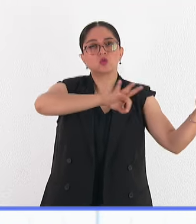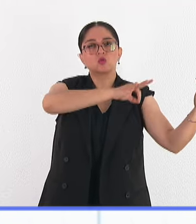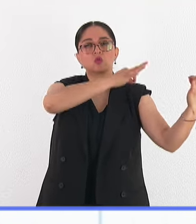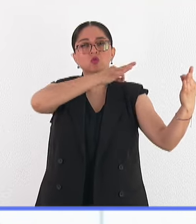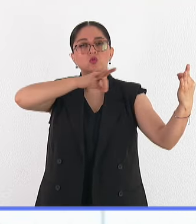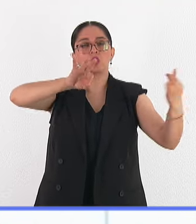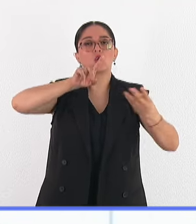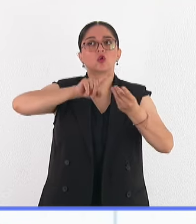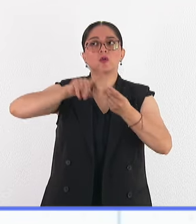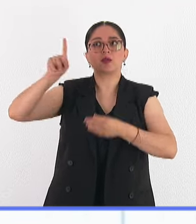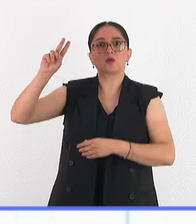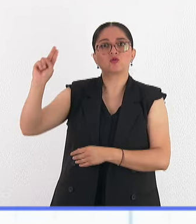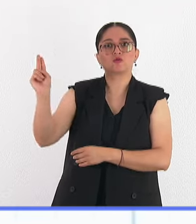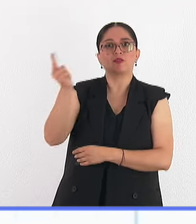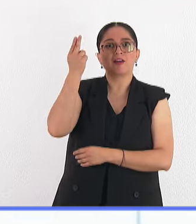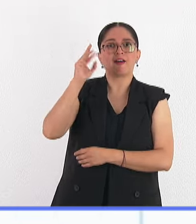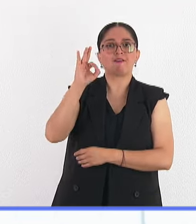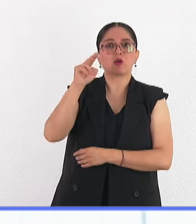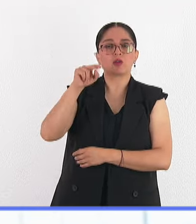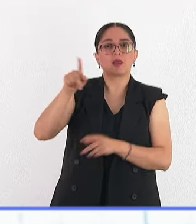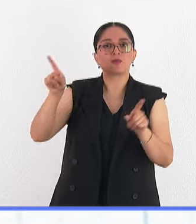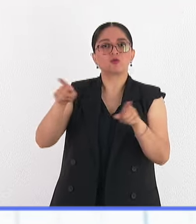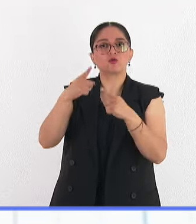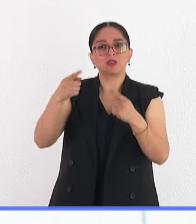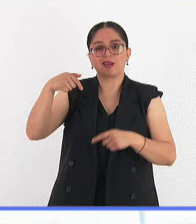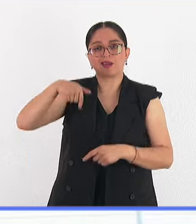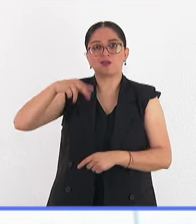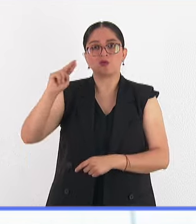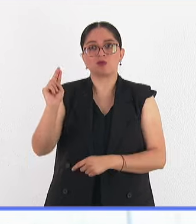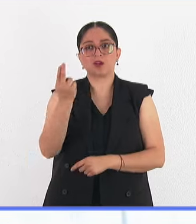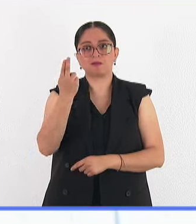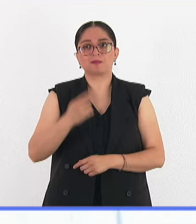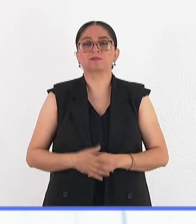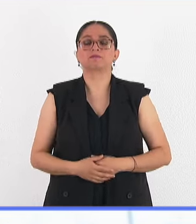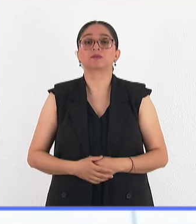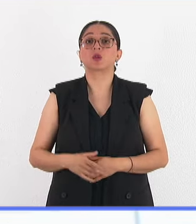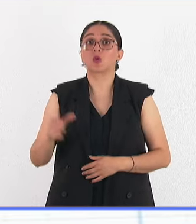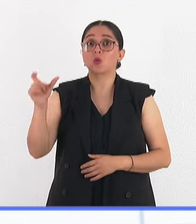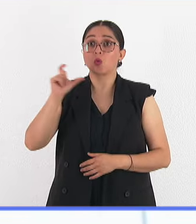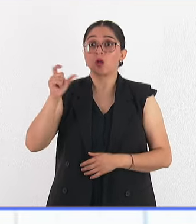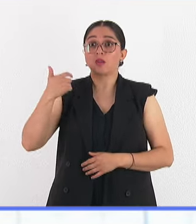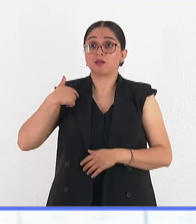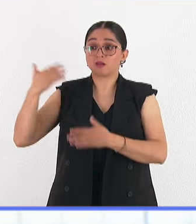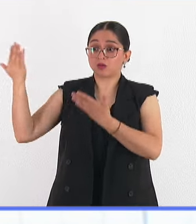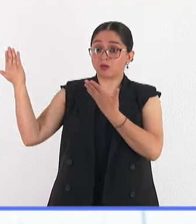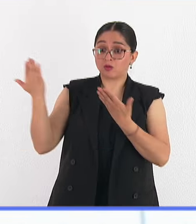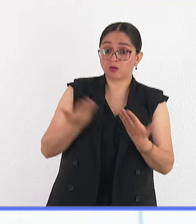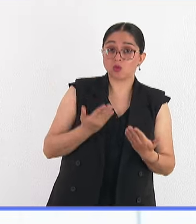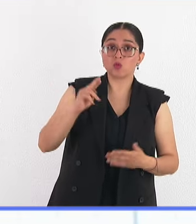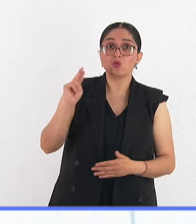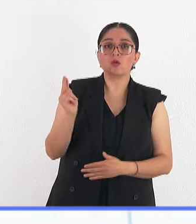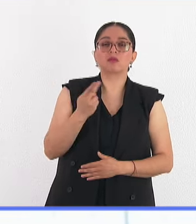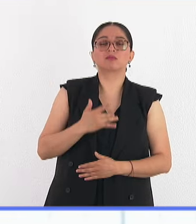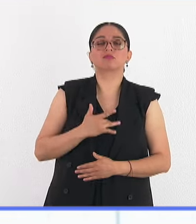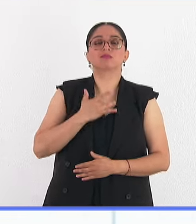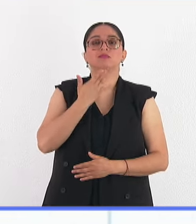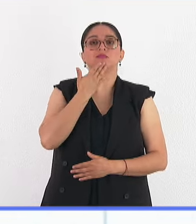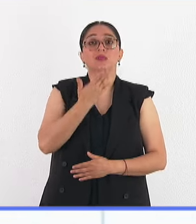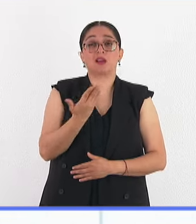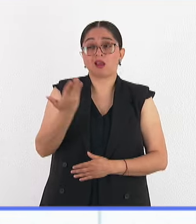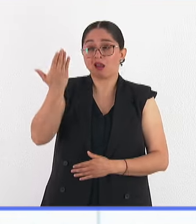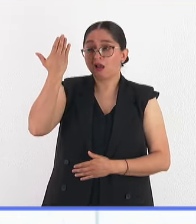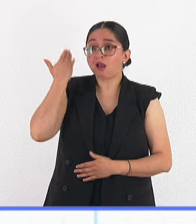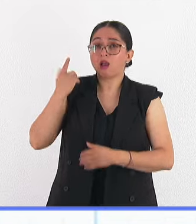en la Facultad de Música de la UNAM. Yo me sentí bastante bien cuando llegué aquí a la UNAM. Sentí un gran alivio porque después de haber pasado